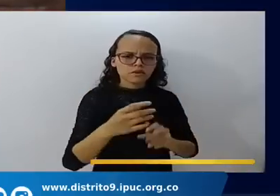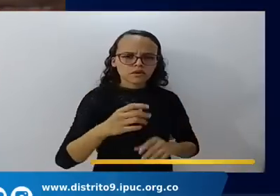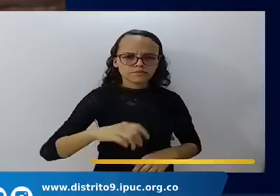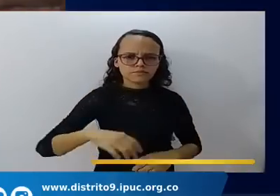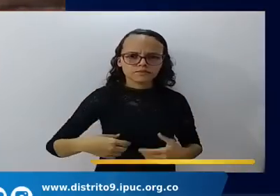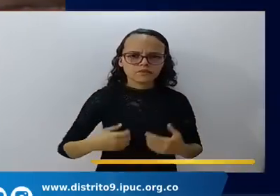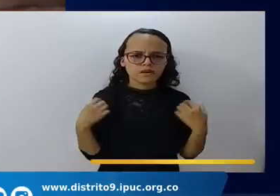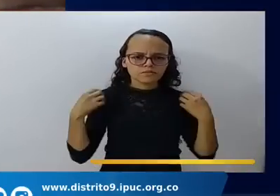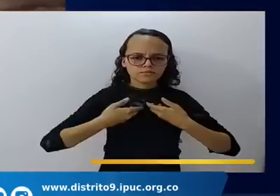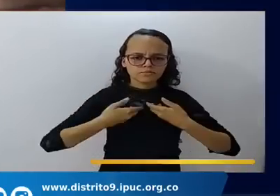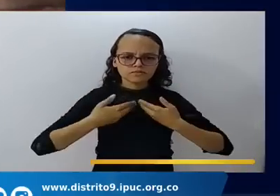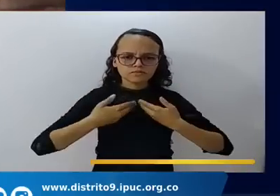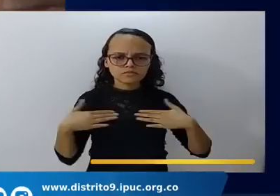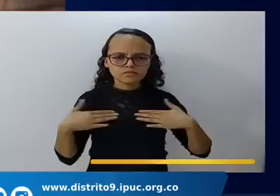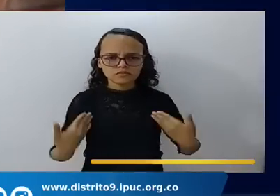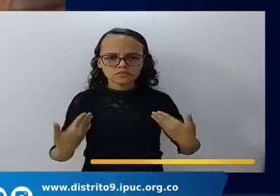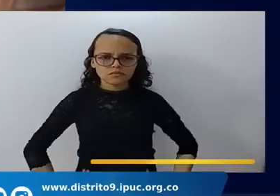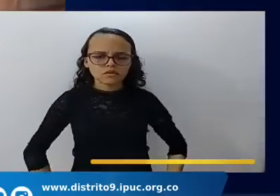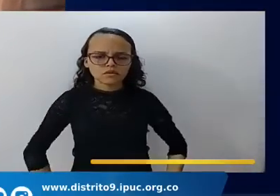nación